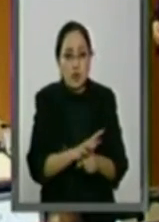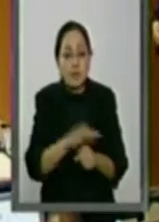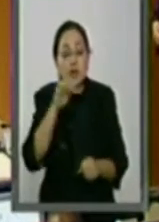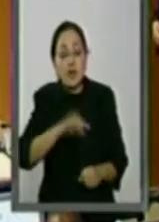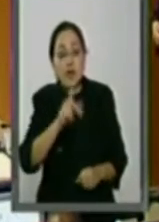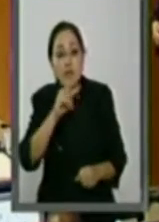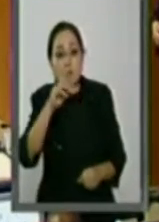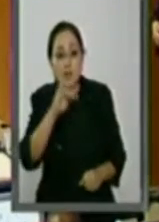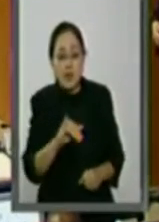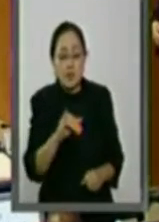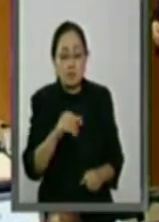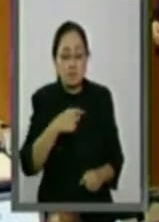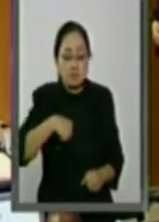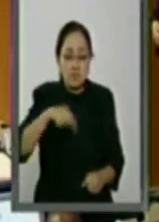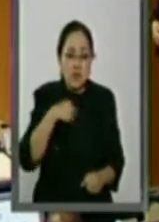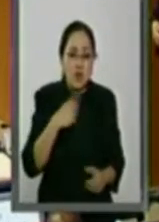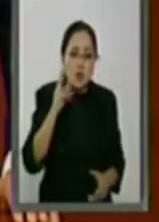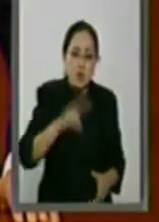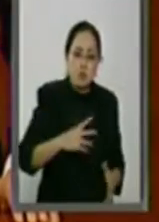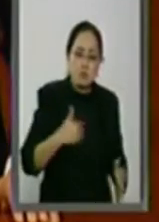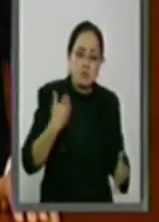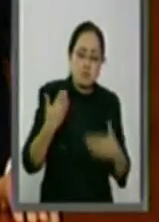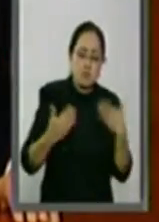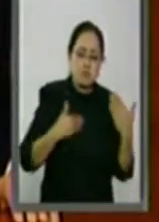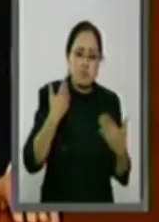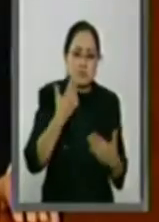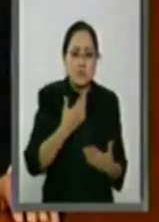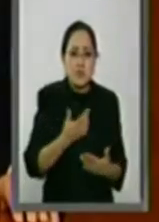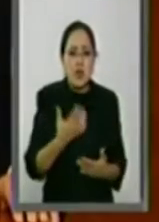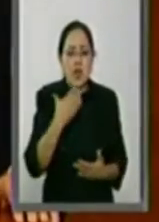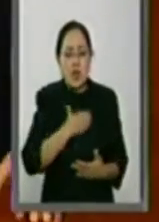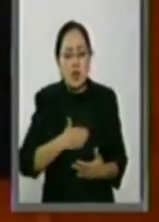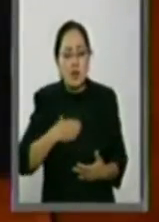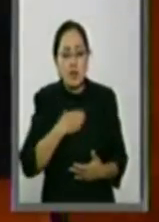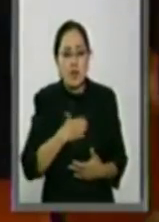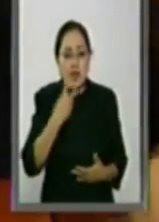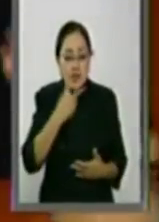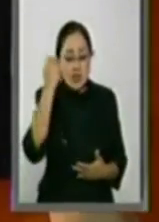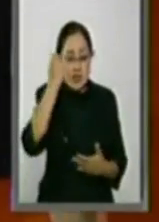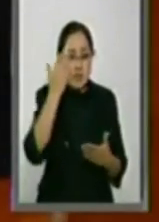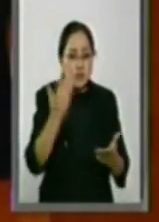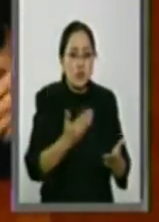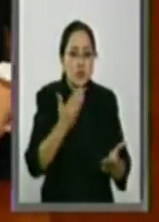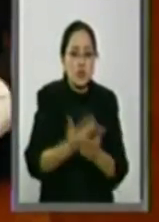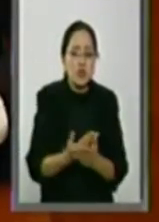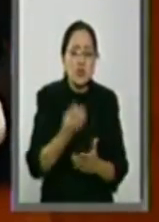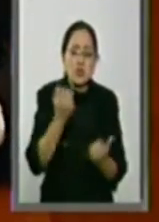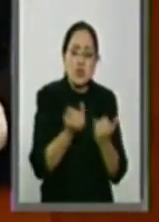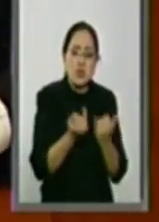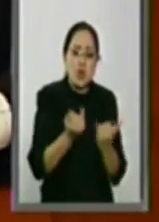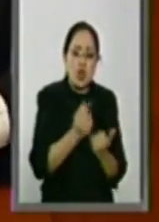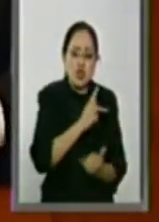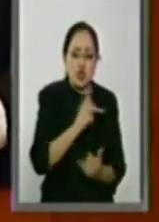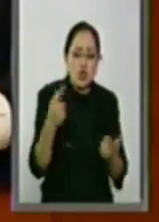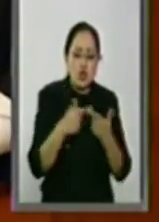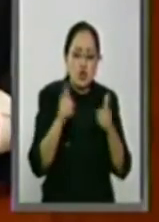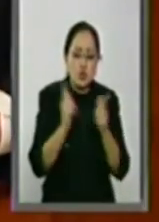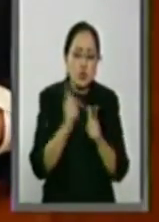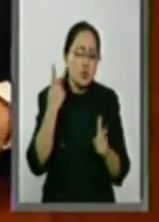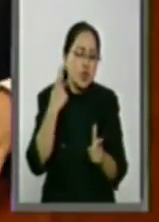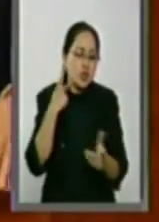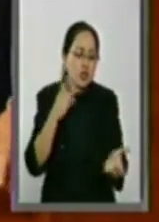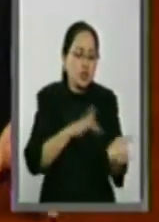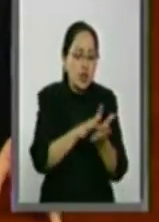nos congratulamos de que estas iniciativas se acaricien por todos los grupos parlamentarios,